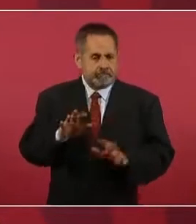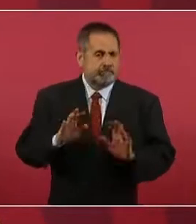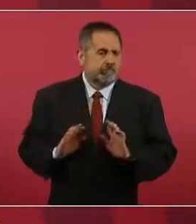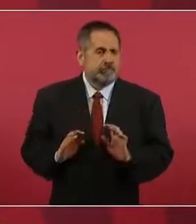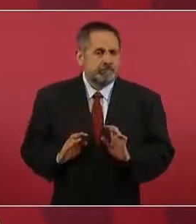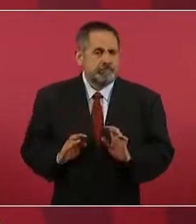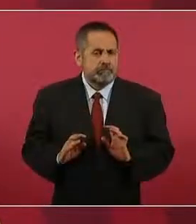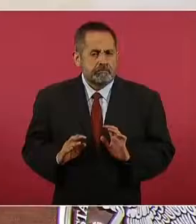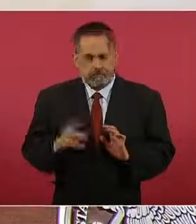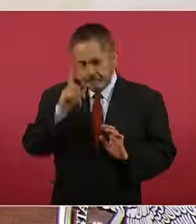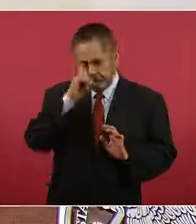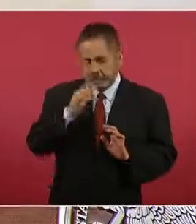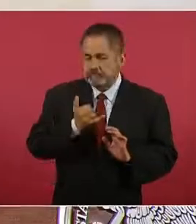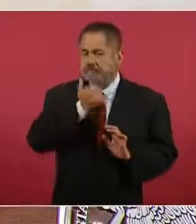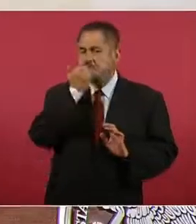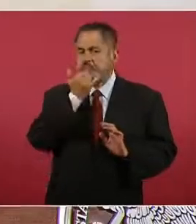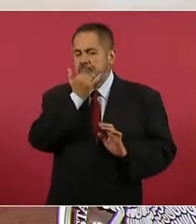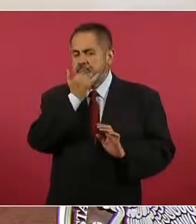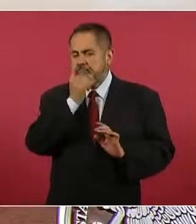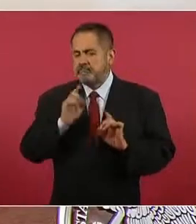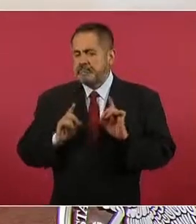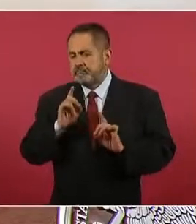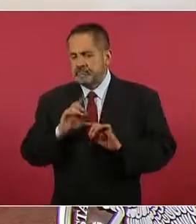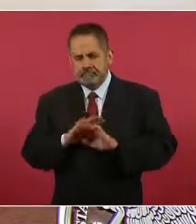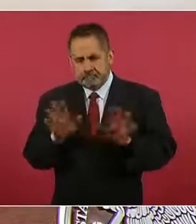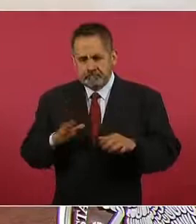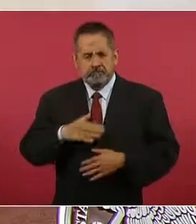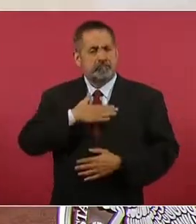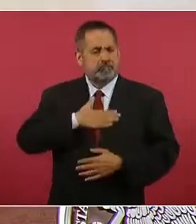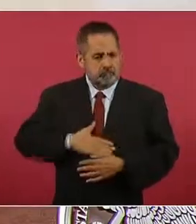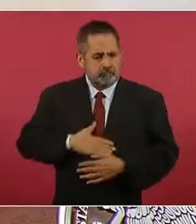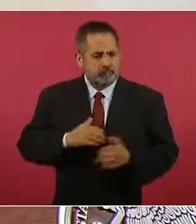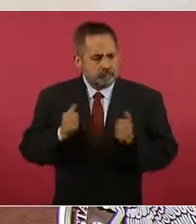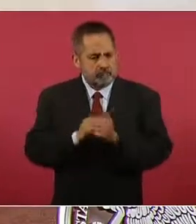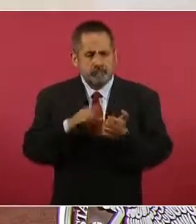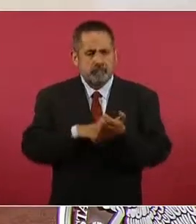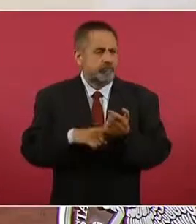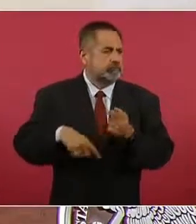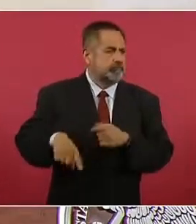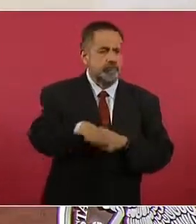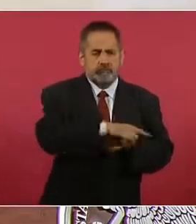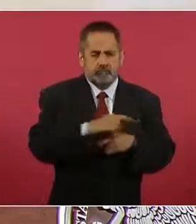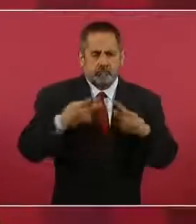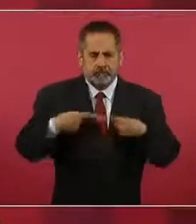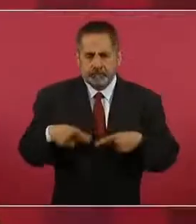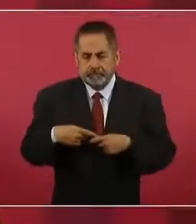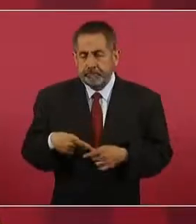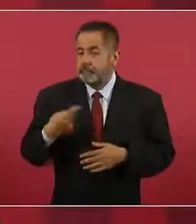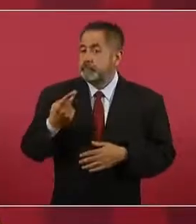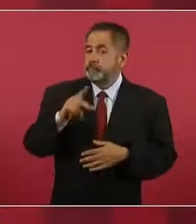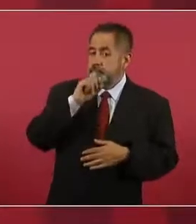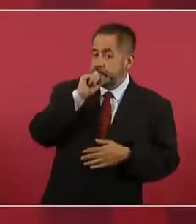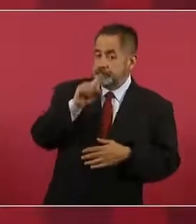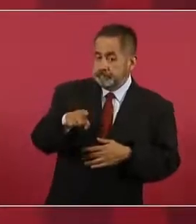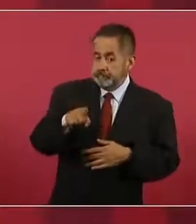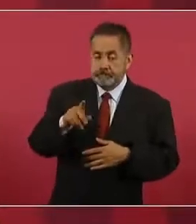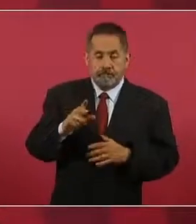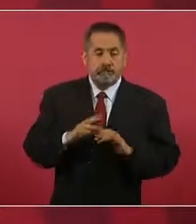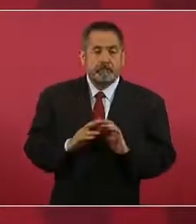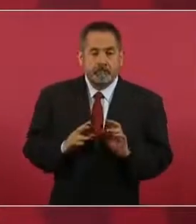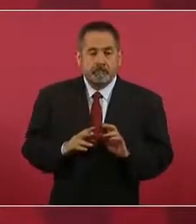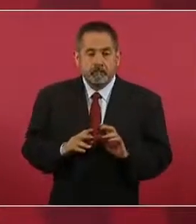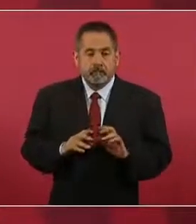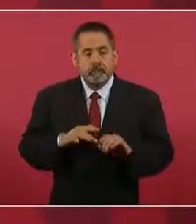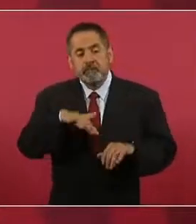cometer ninguna injusticia con los trabajadores, pero al mismo tiempo no